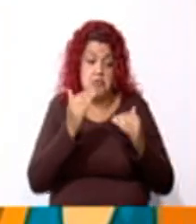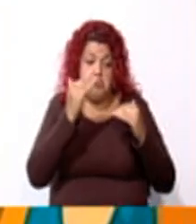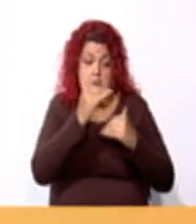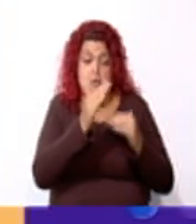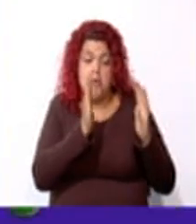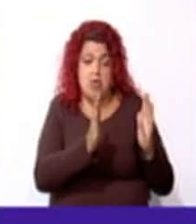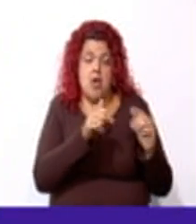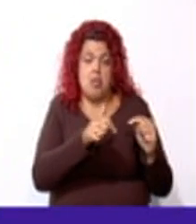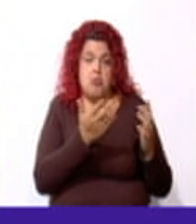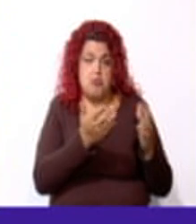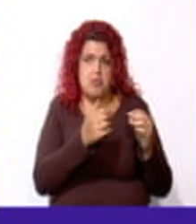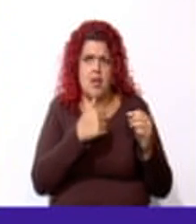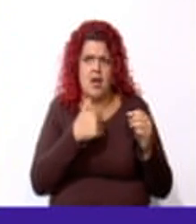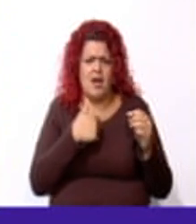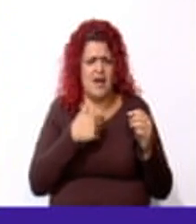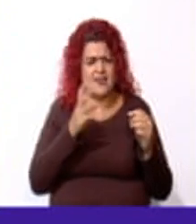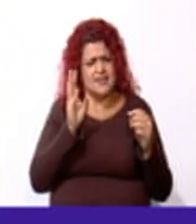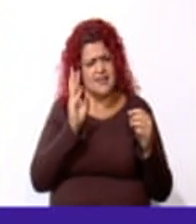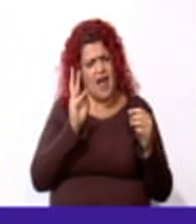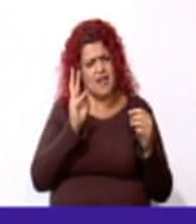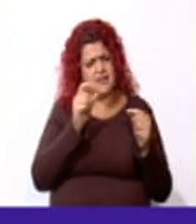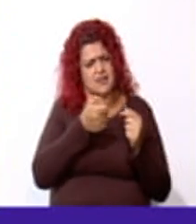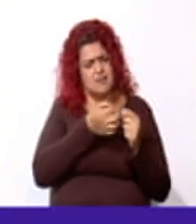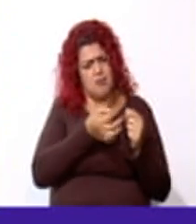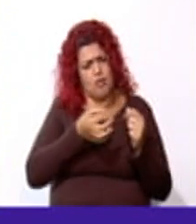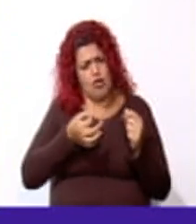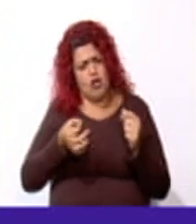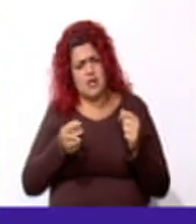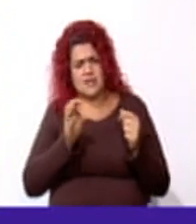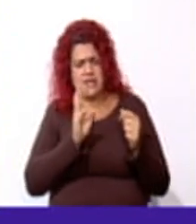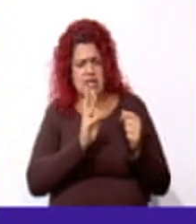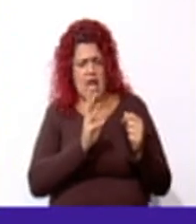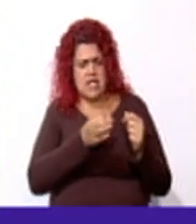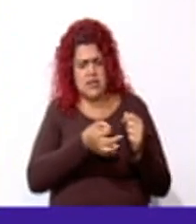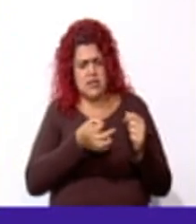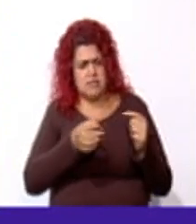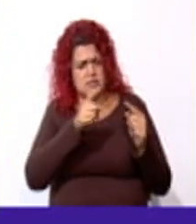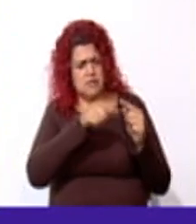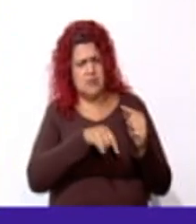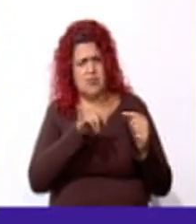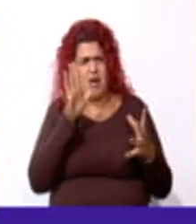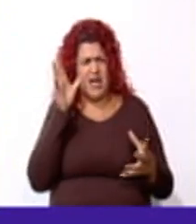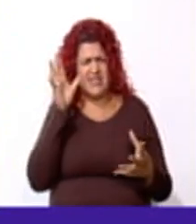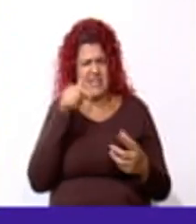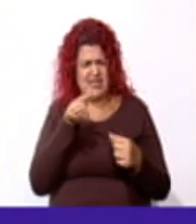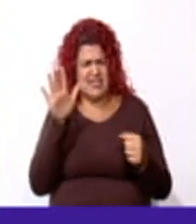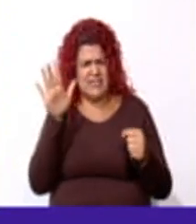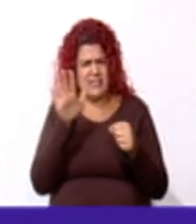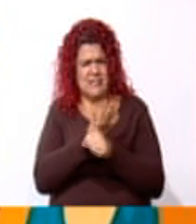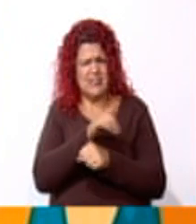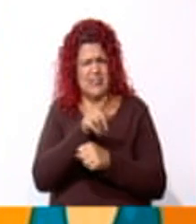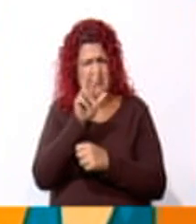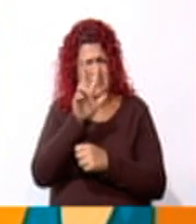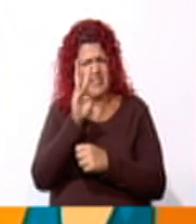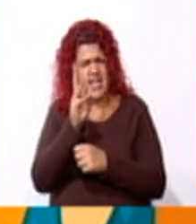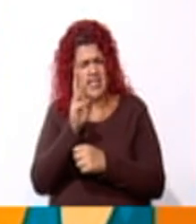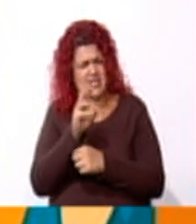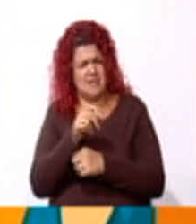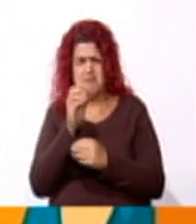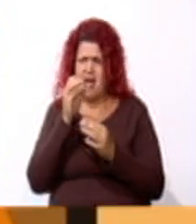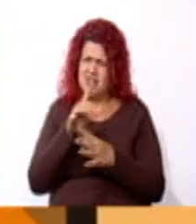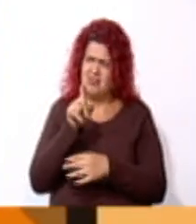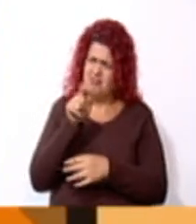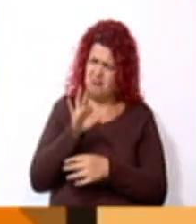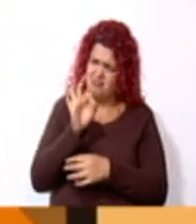Seis botones por seis botones van justo a los 36. ¿Así, maestra? Muy bien.